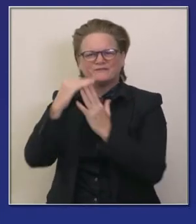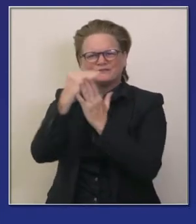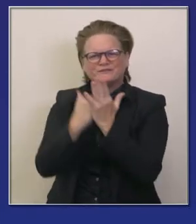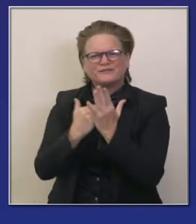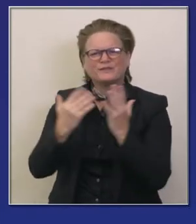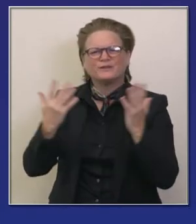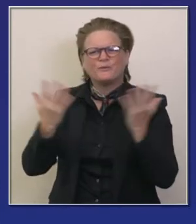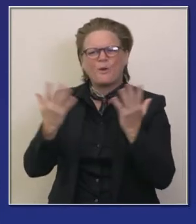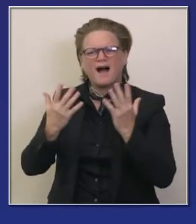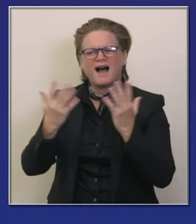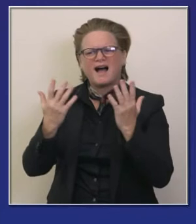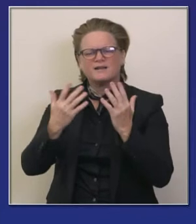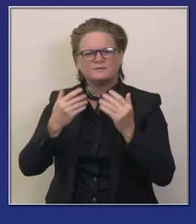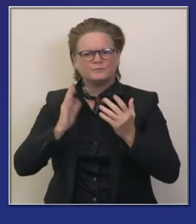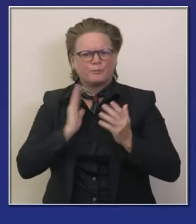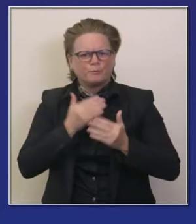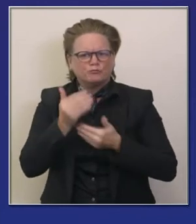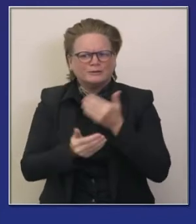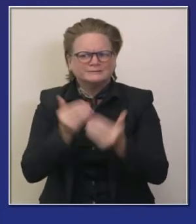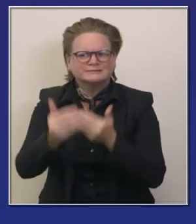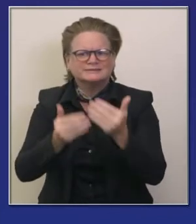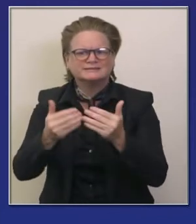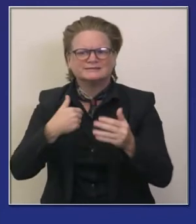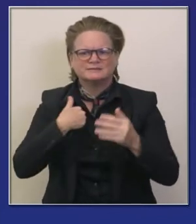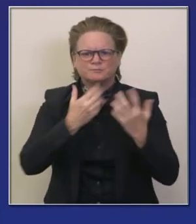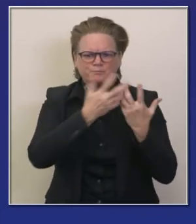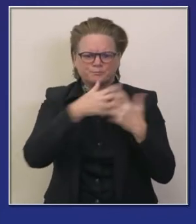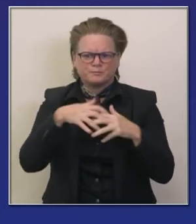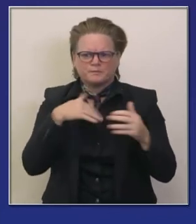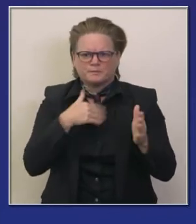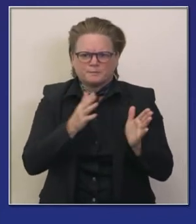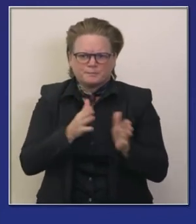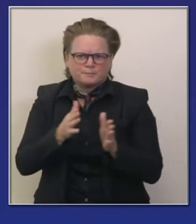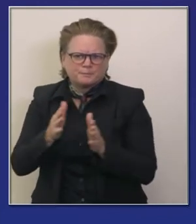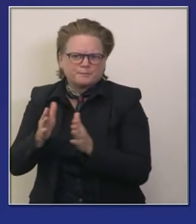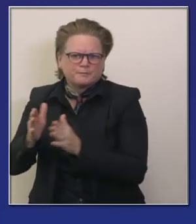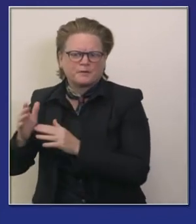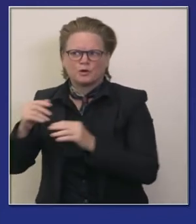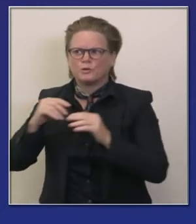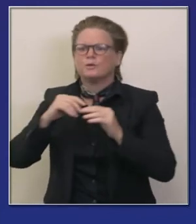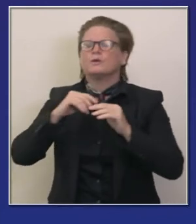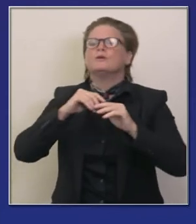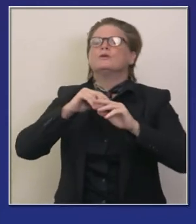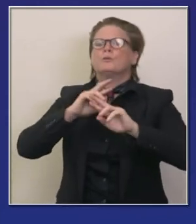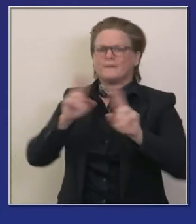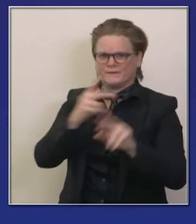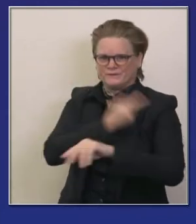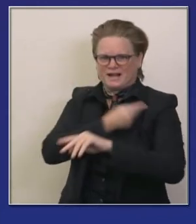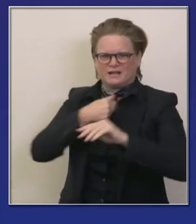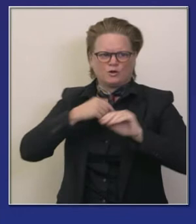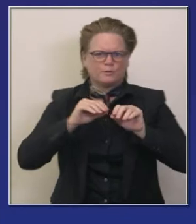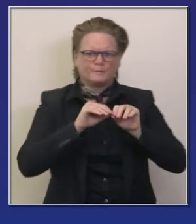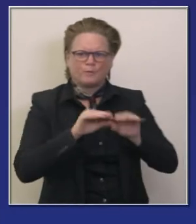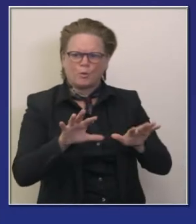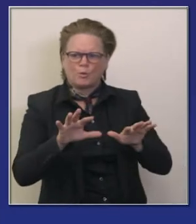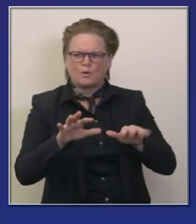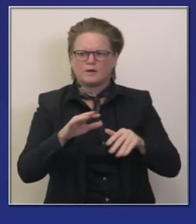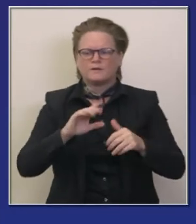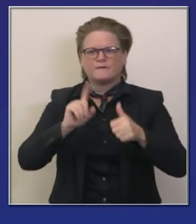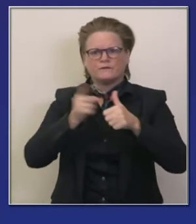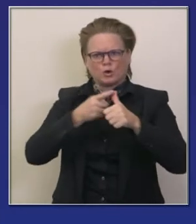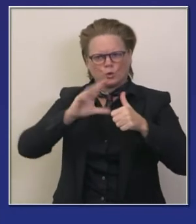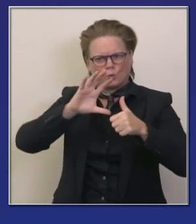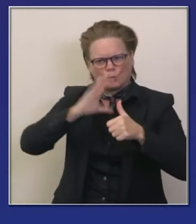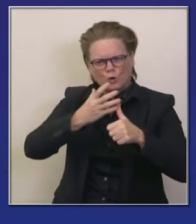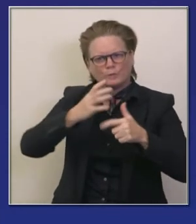los matices las prioridades el viernes pasado les mostramos unas transparencias sobre las subpoblaciones